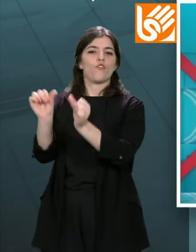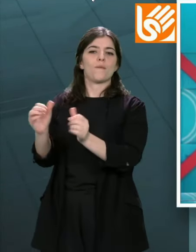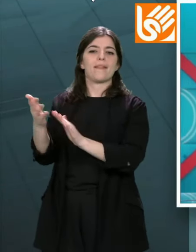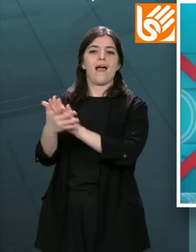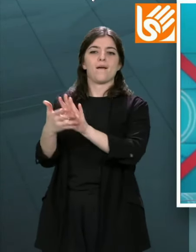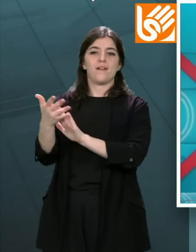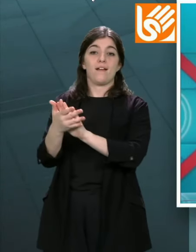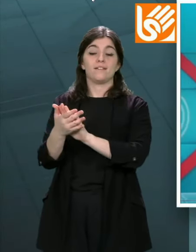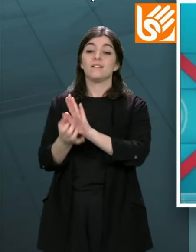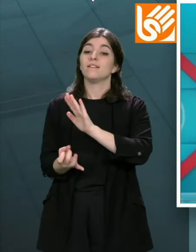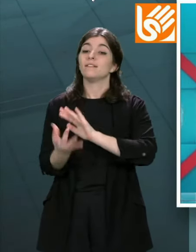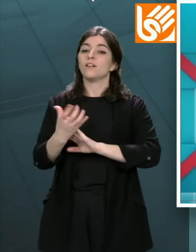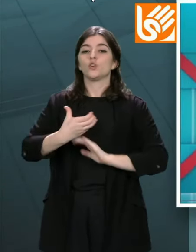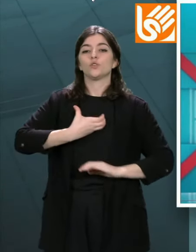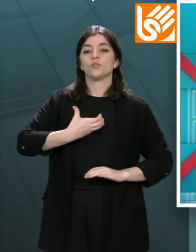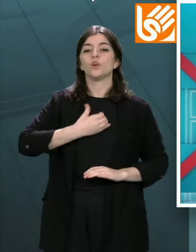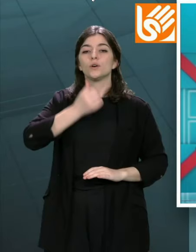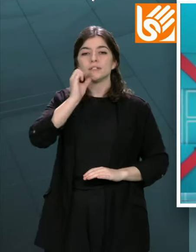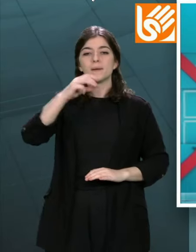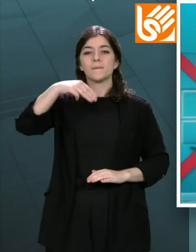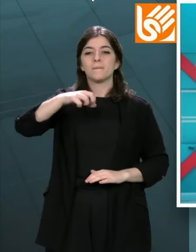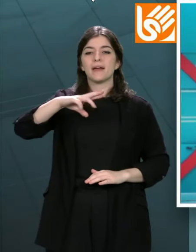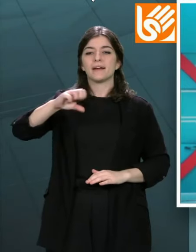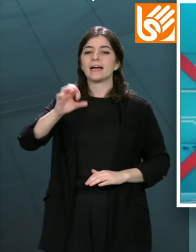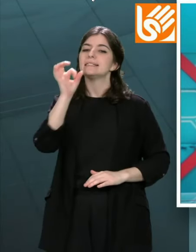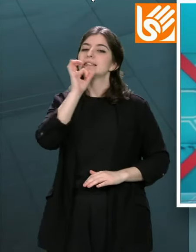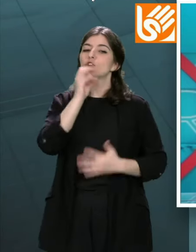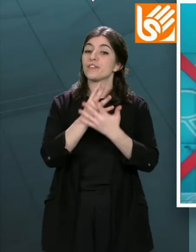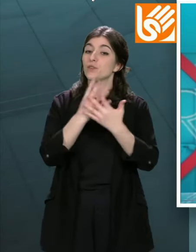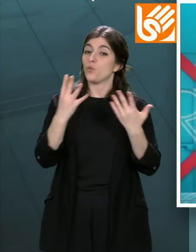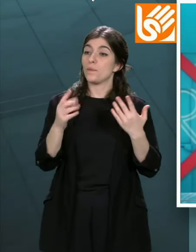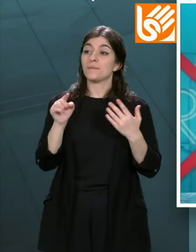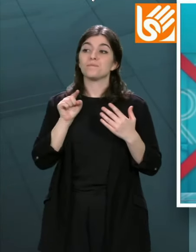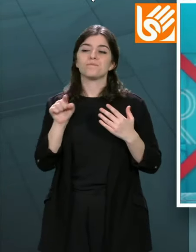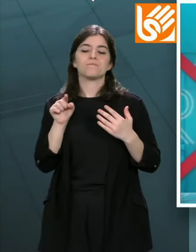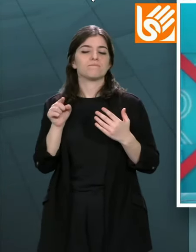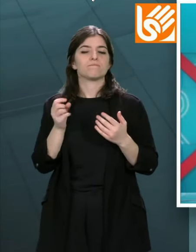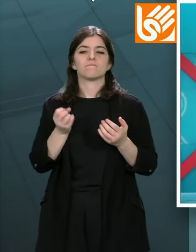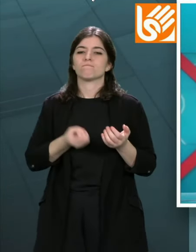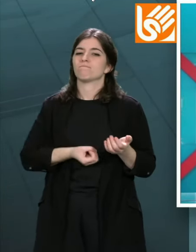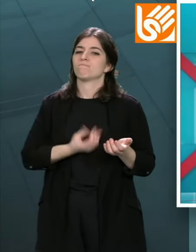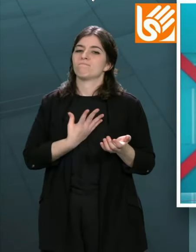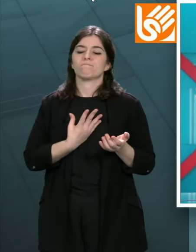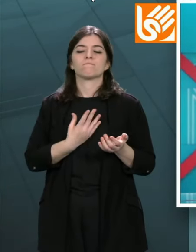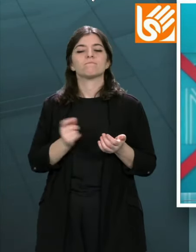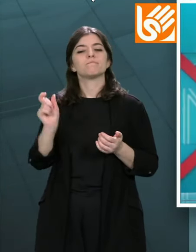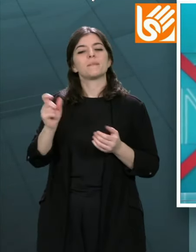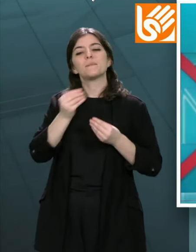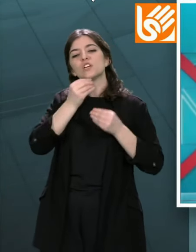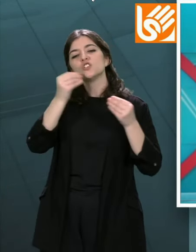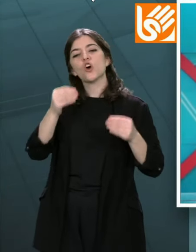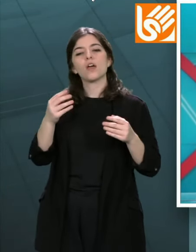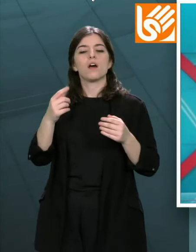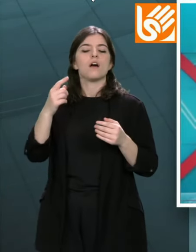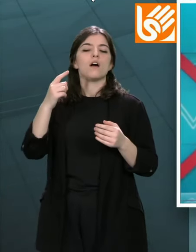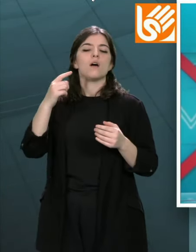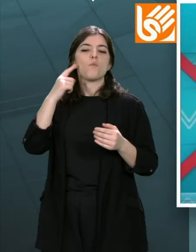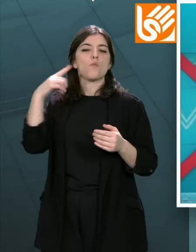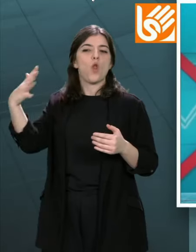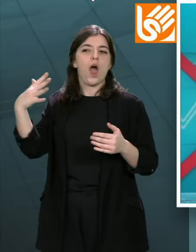concello Ourensan da Merca no século XIX e que un apaixonado da historia popular leva 40 anos